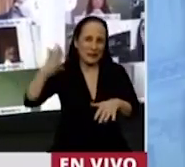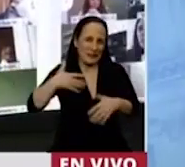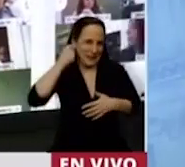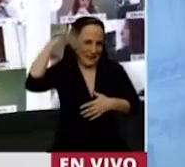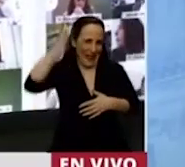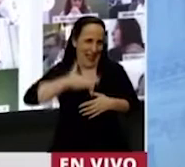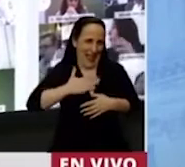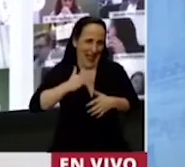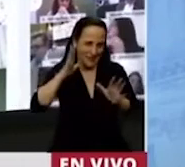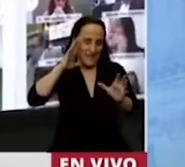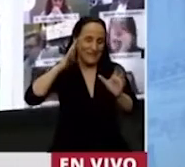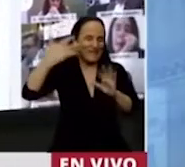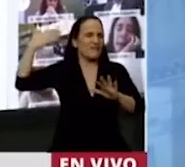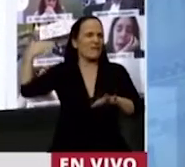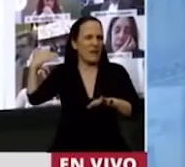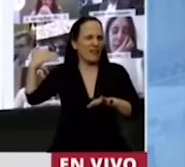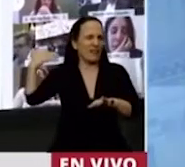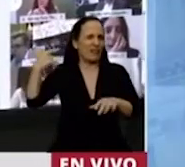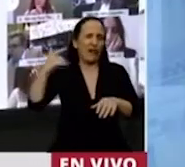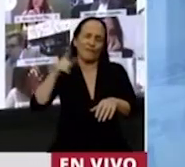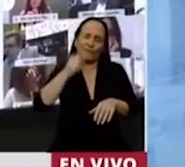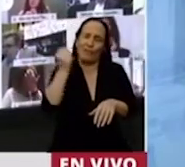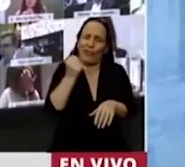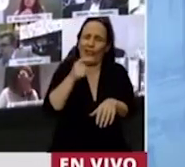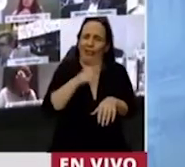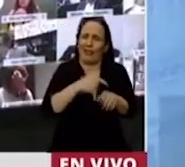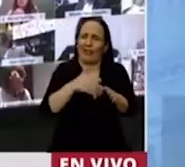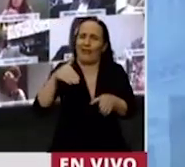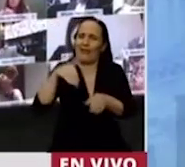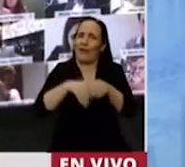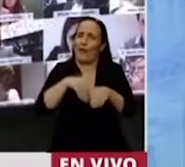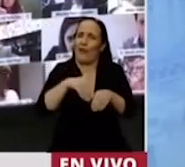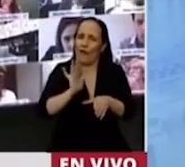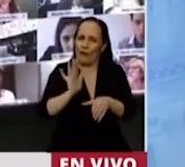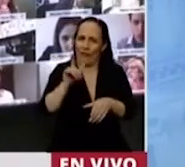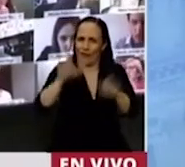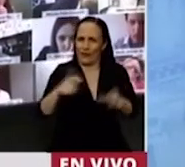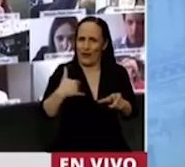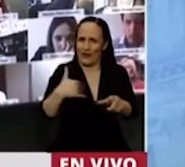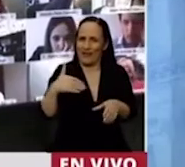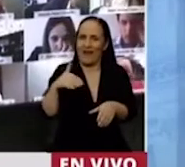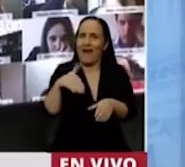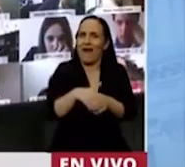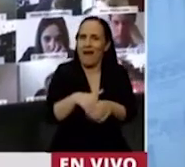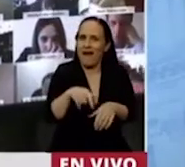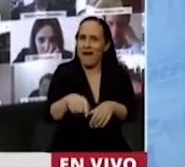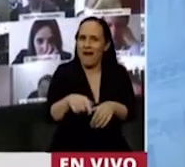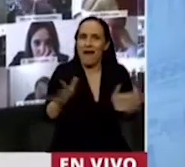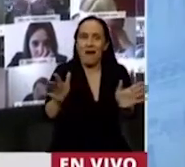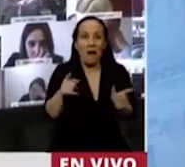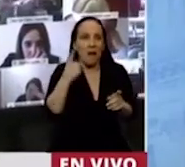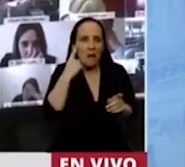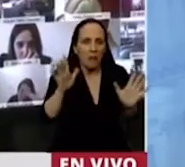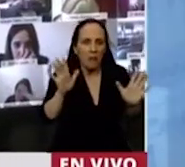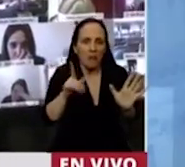años, esas históricas elecciones del pueblo argentino, que parecía que si volvíamos